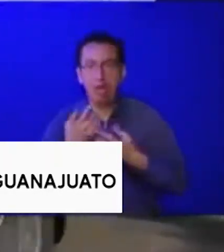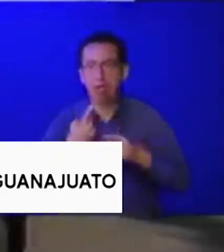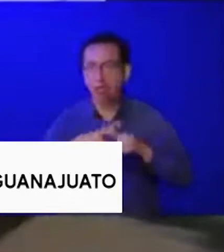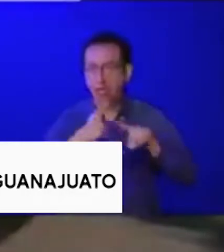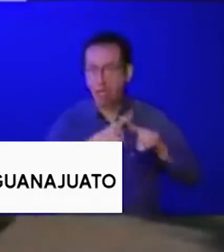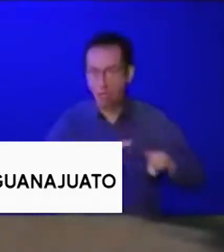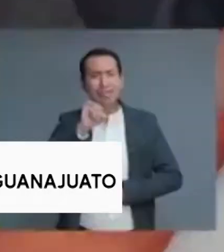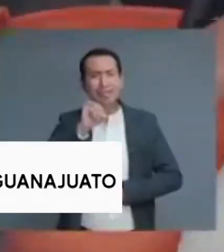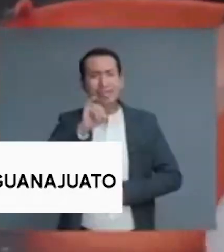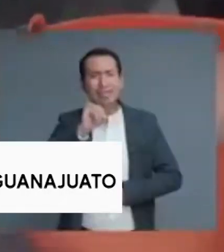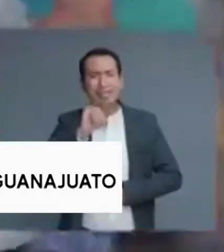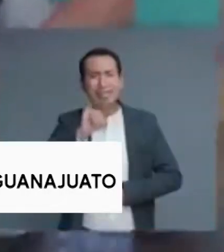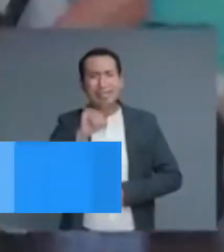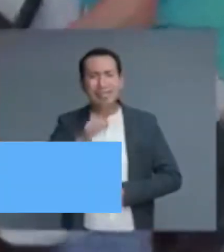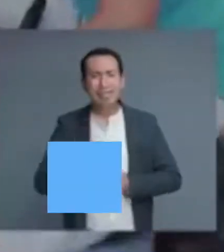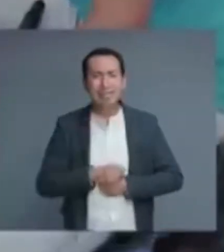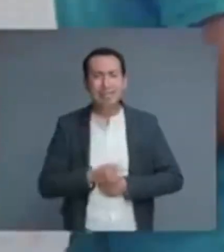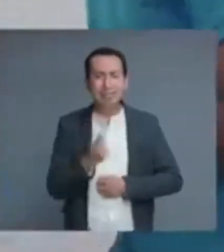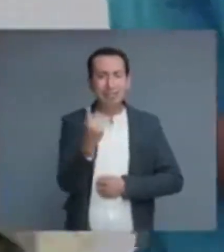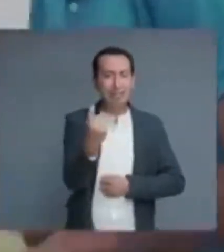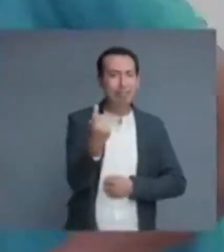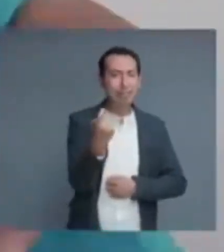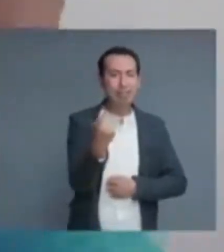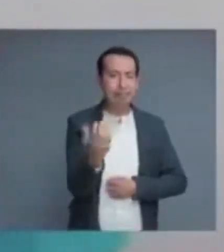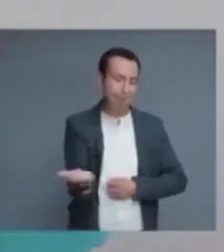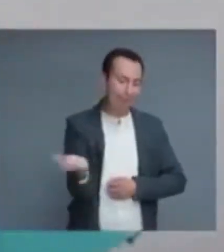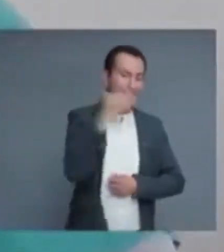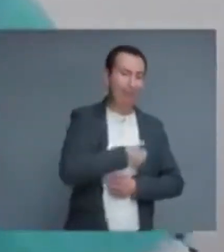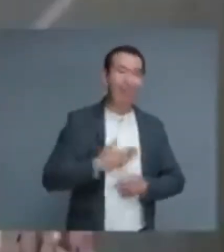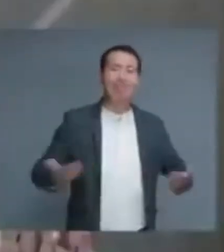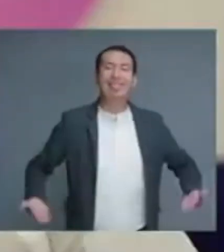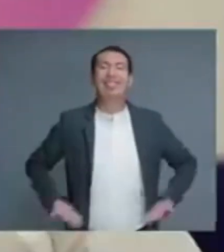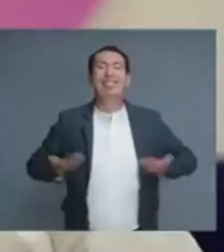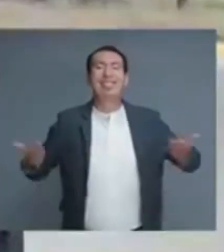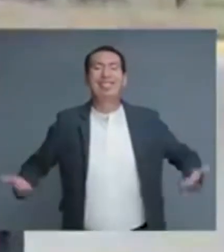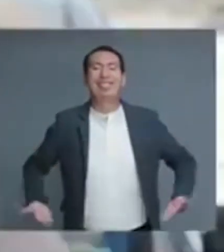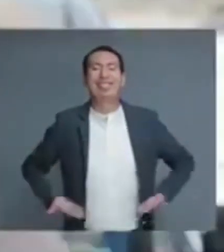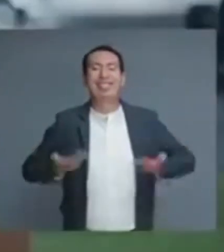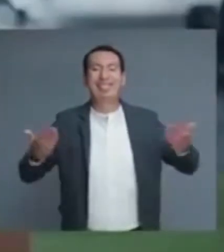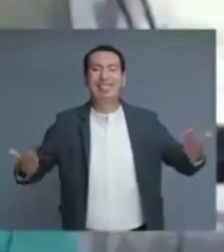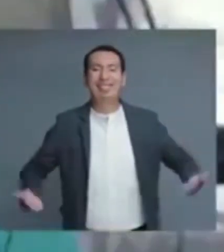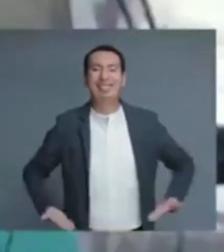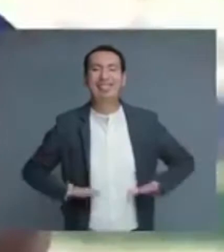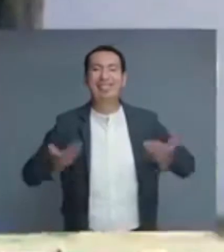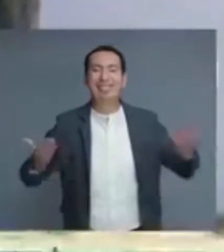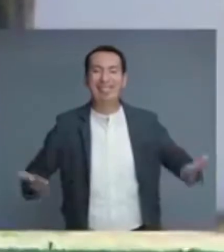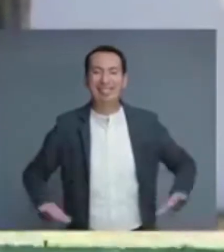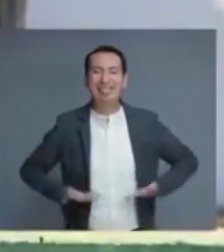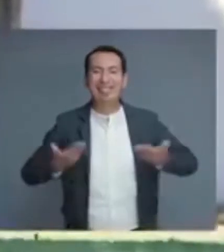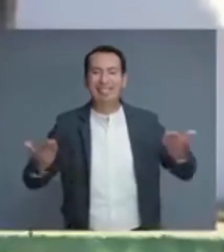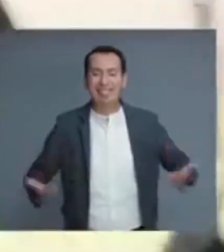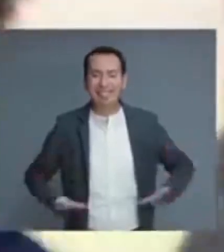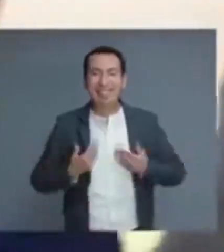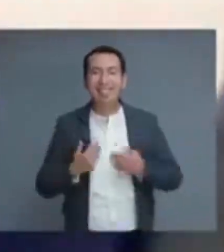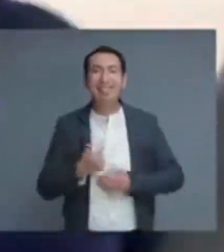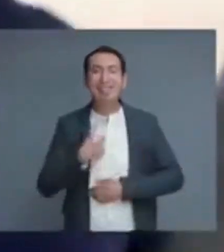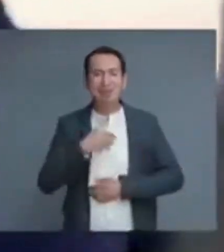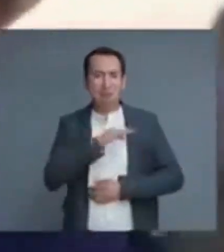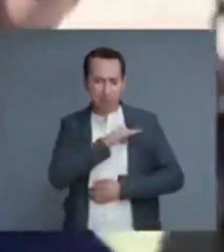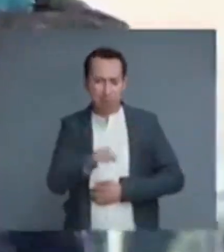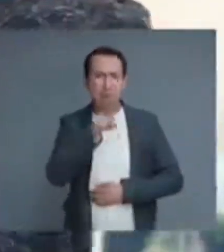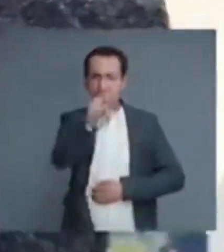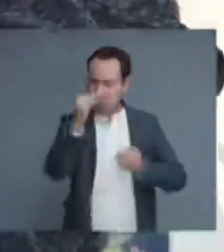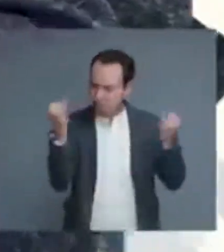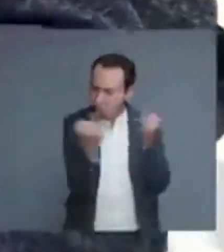Colmenero, informó que la red de transporte público adaptado se fortalece con la entrega de siete nuevas unidades de la red de transporte público